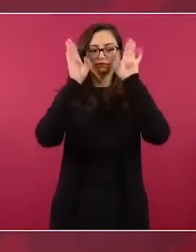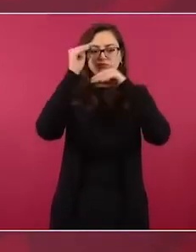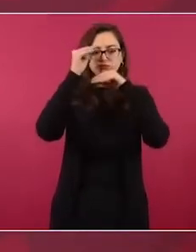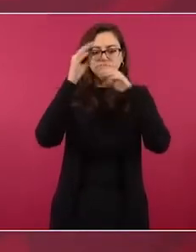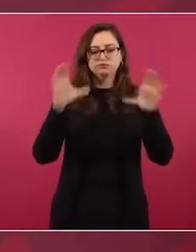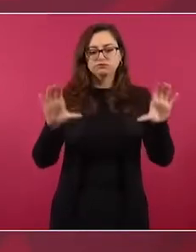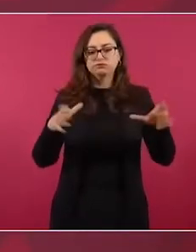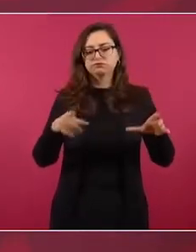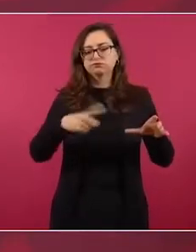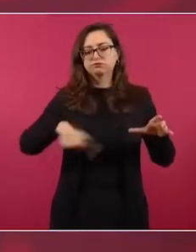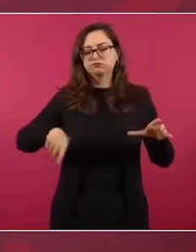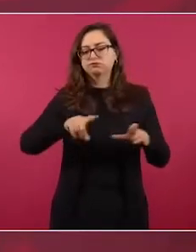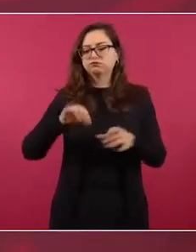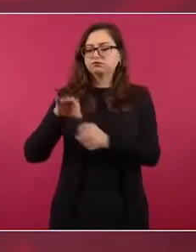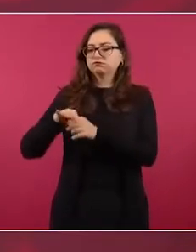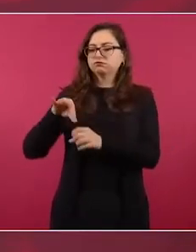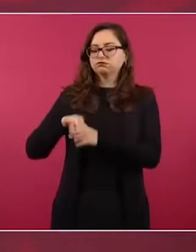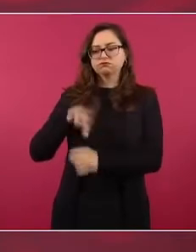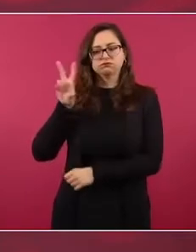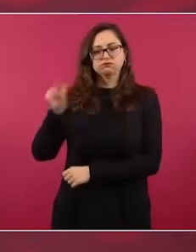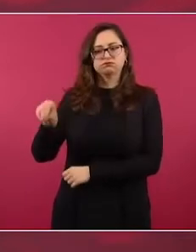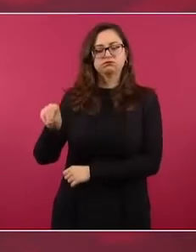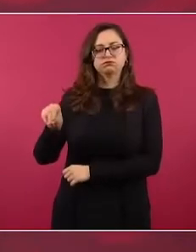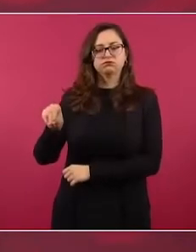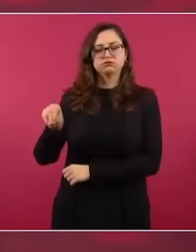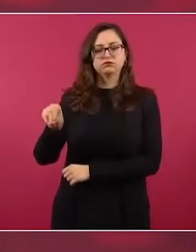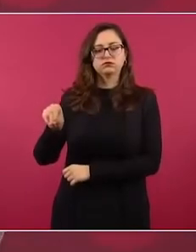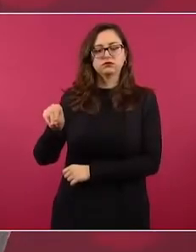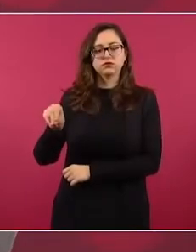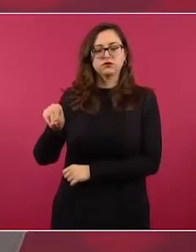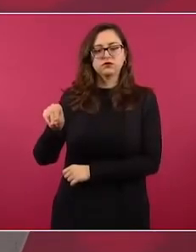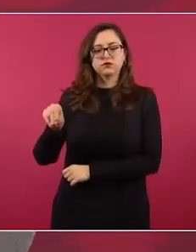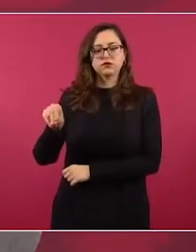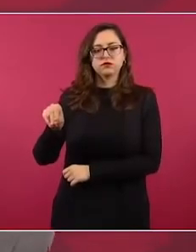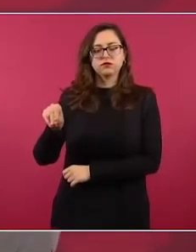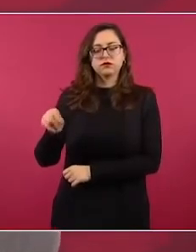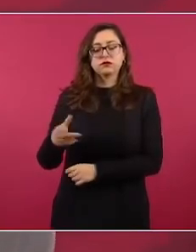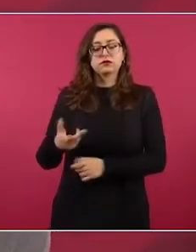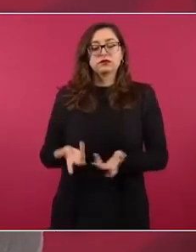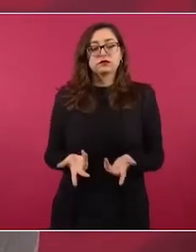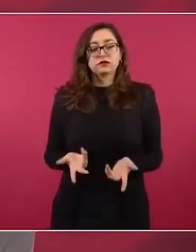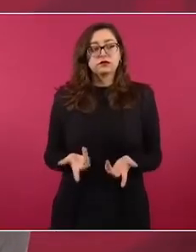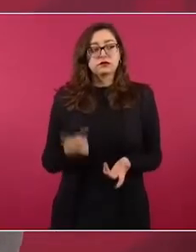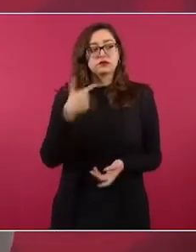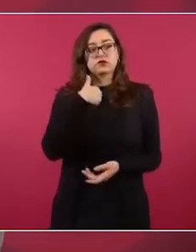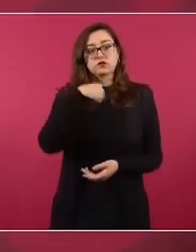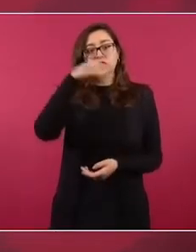lo que yo considero